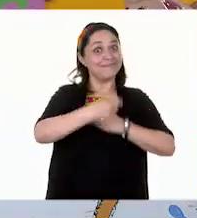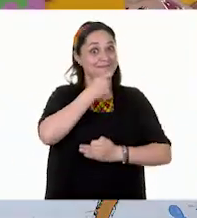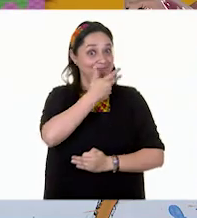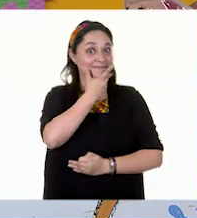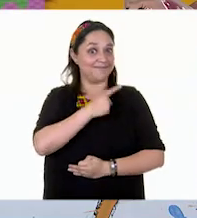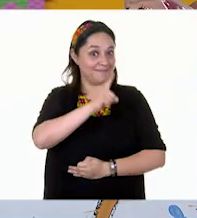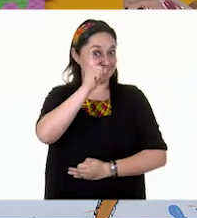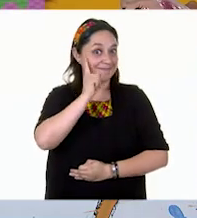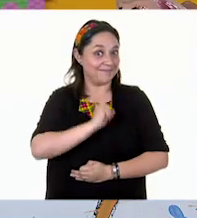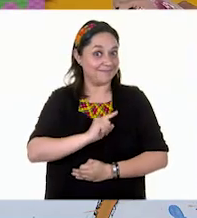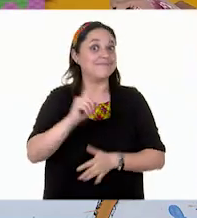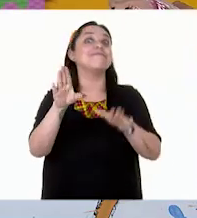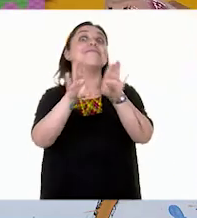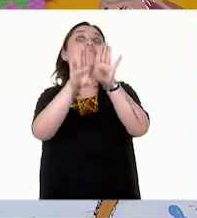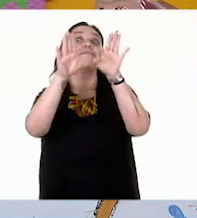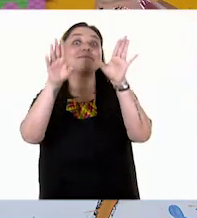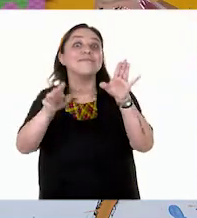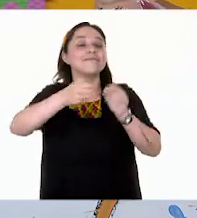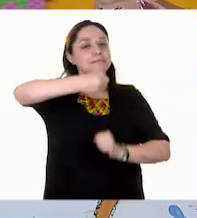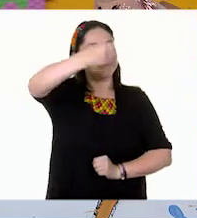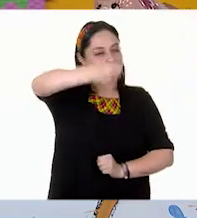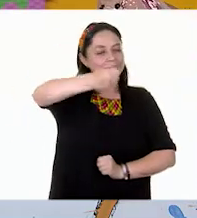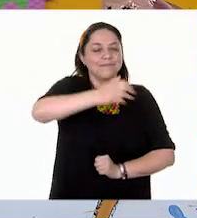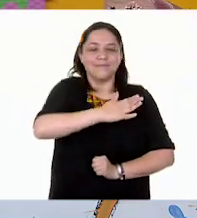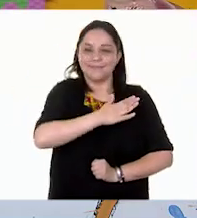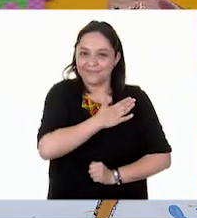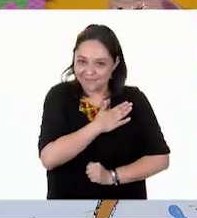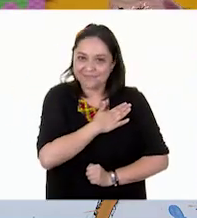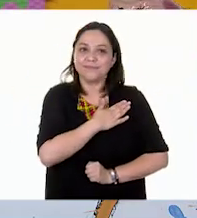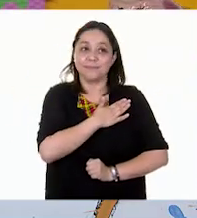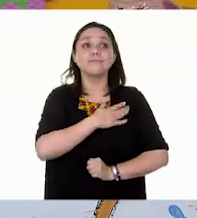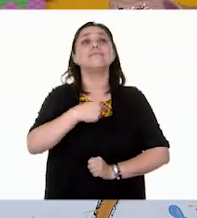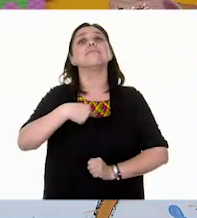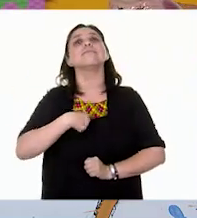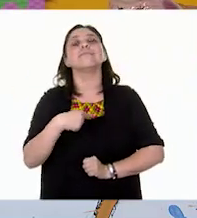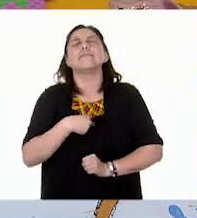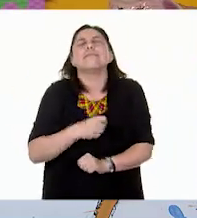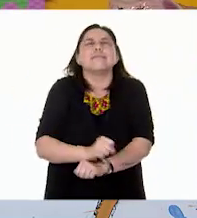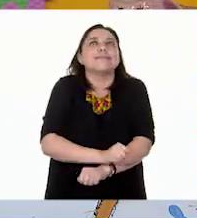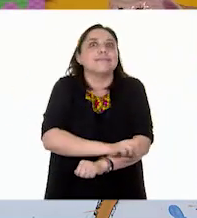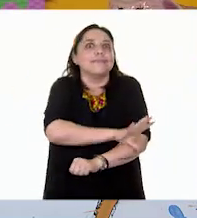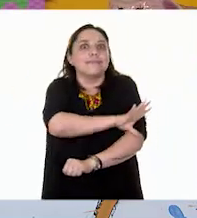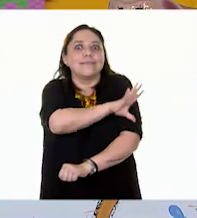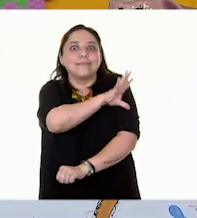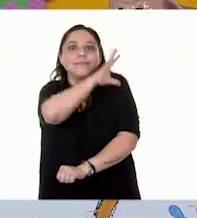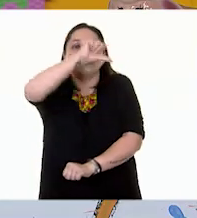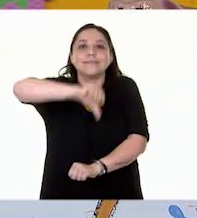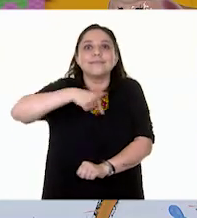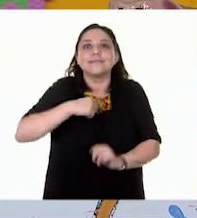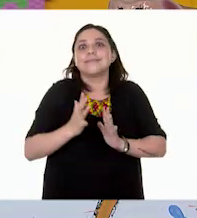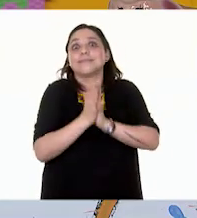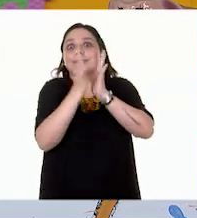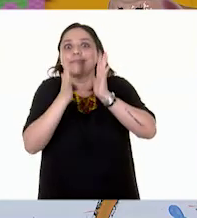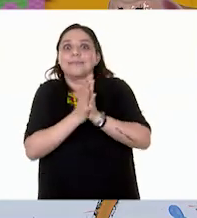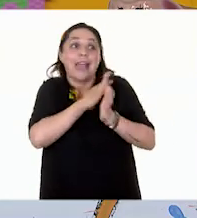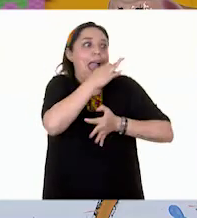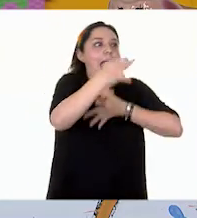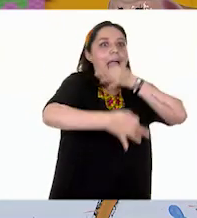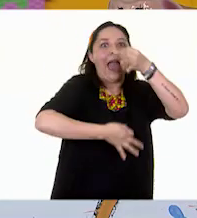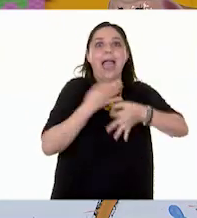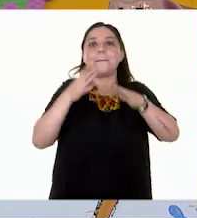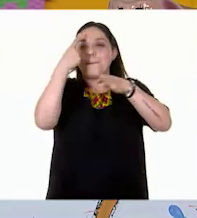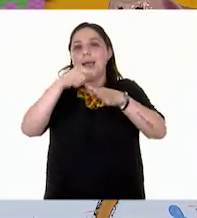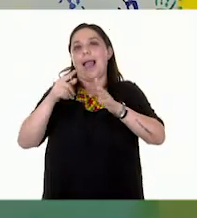están? Los saludo de corazón. Es que estoy muy emocionada por participar en la campaña para el cuidado